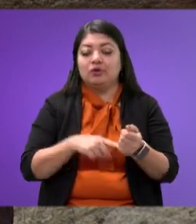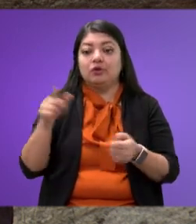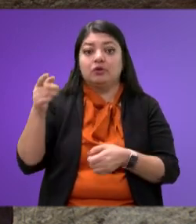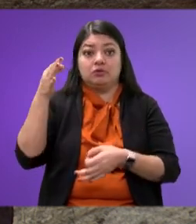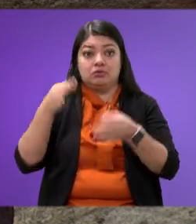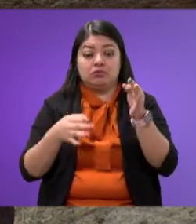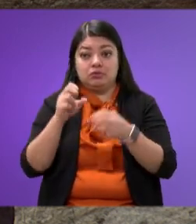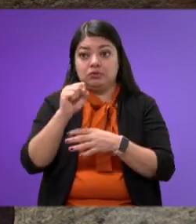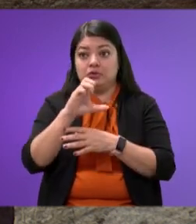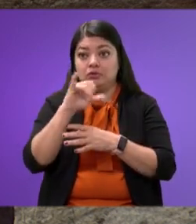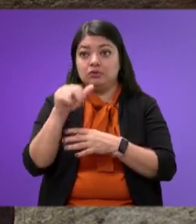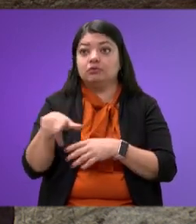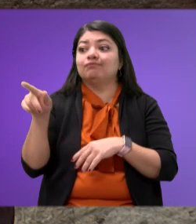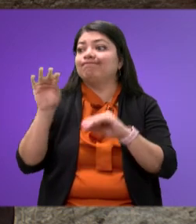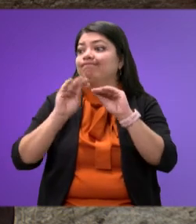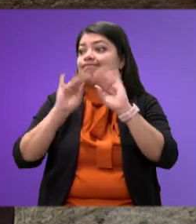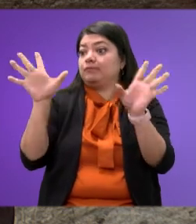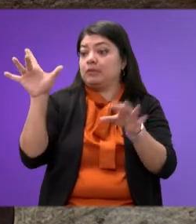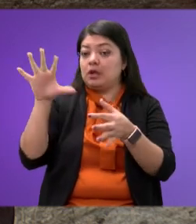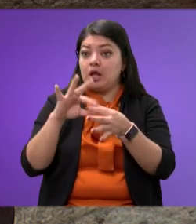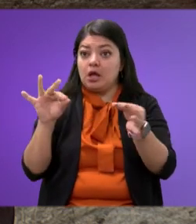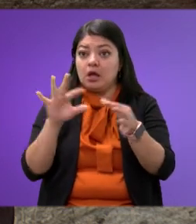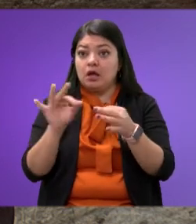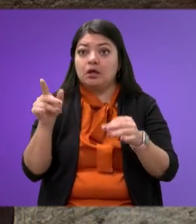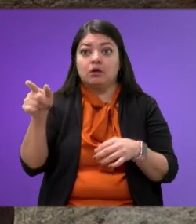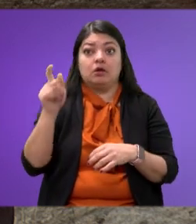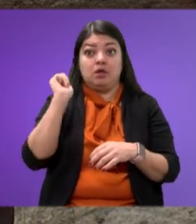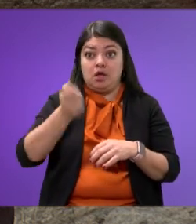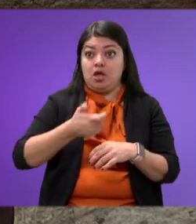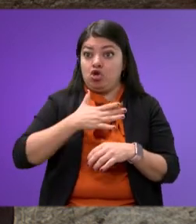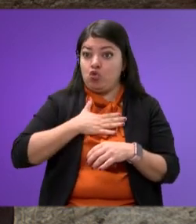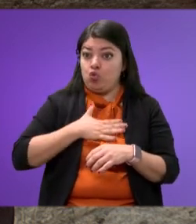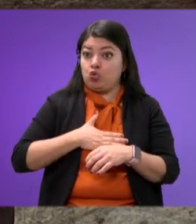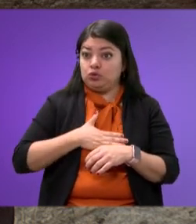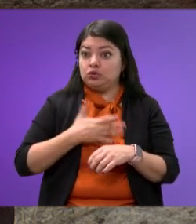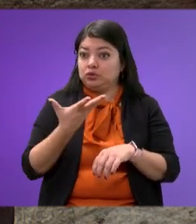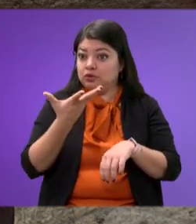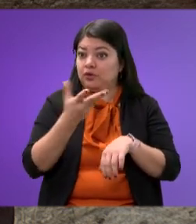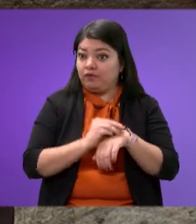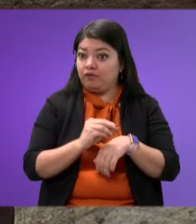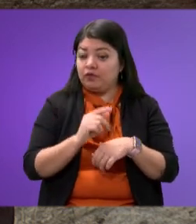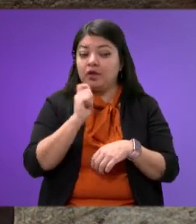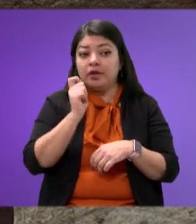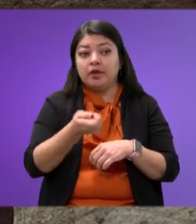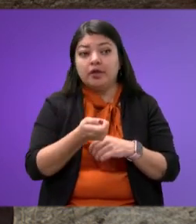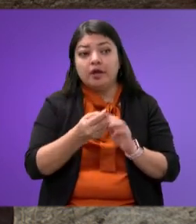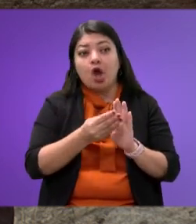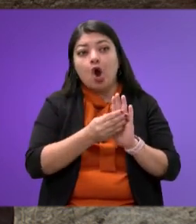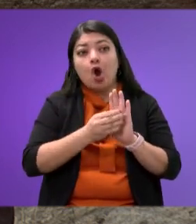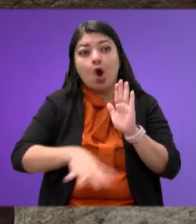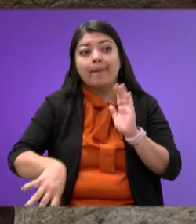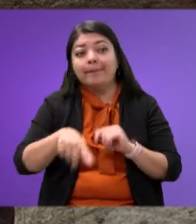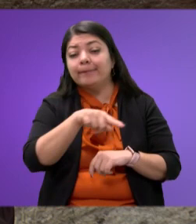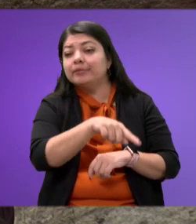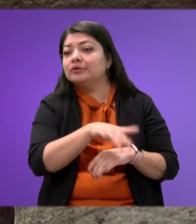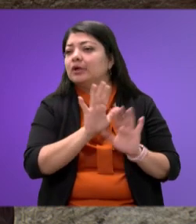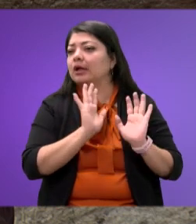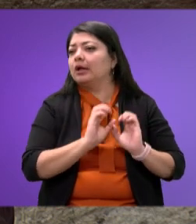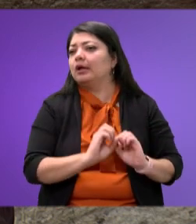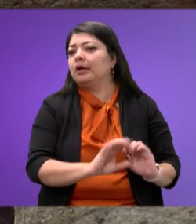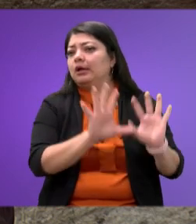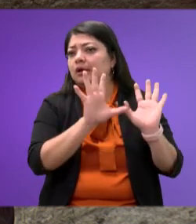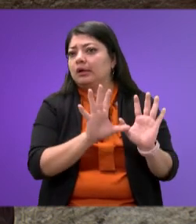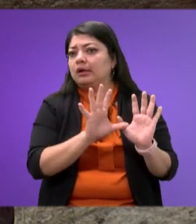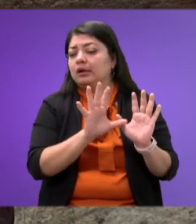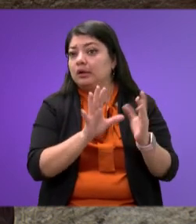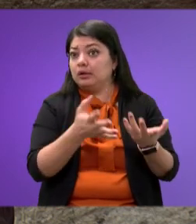muy claro. No se justifica la omisión legislativa del Congreso de Jalisco aun